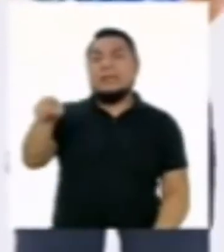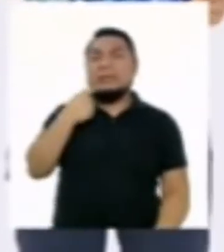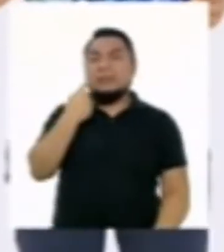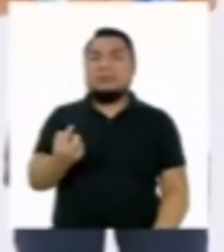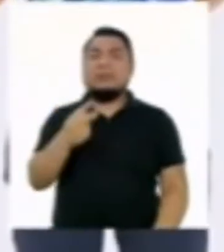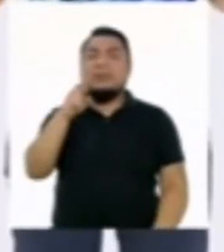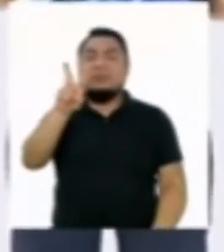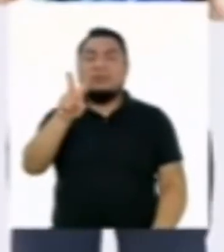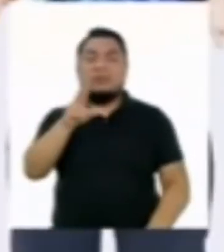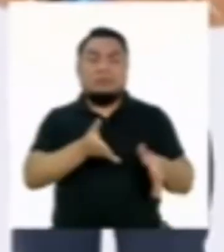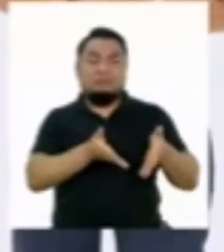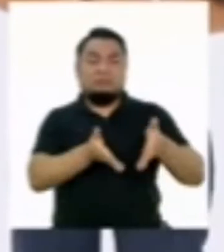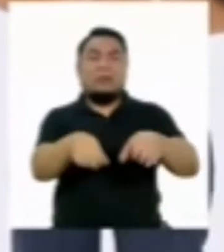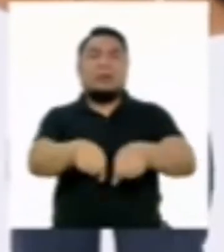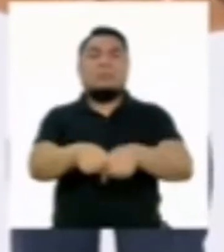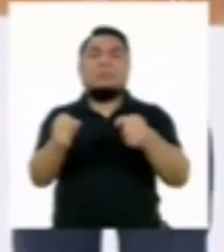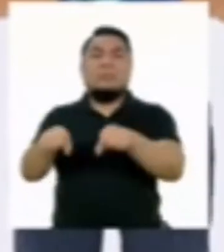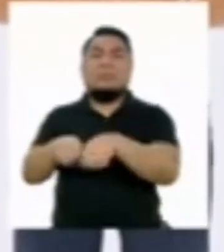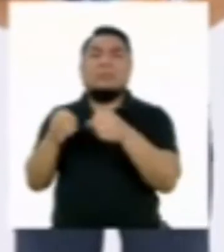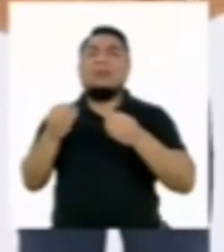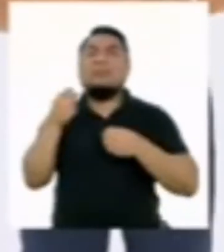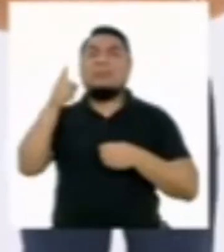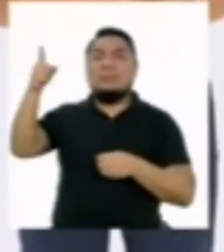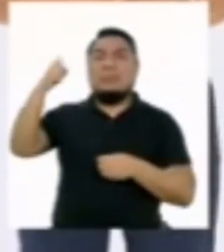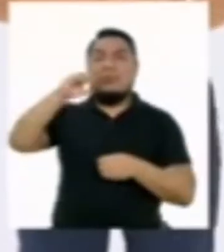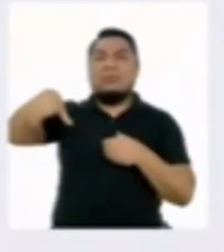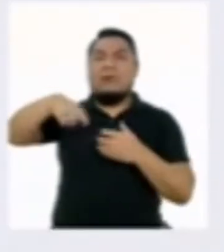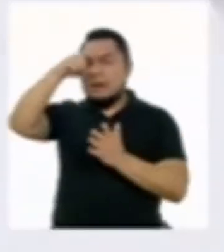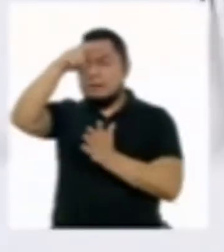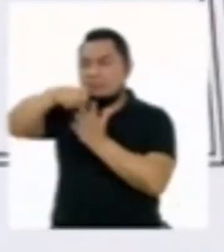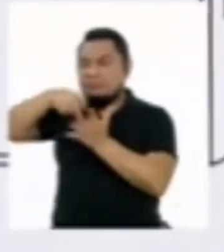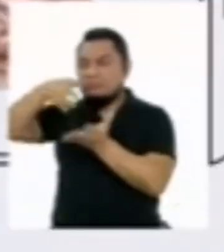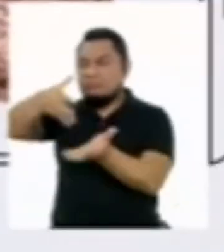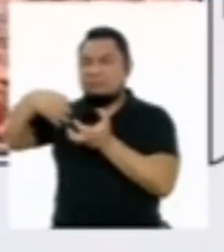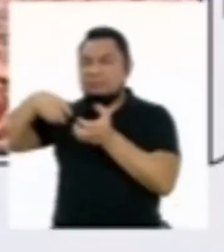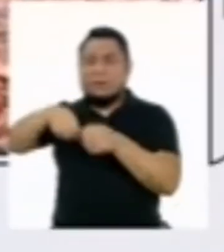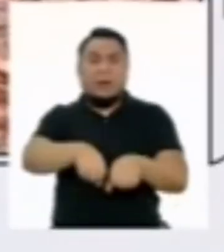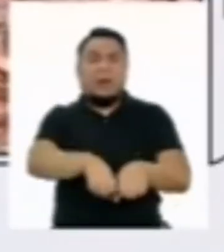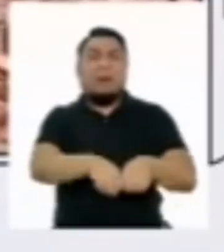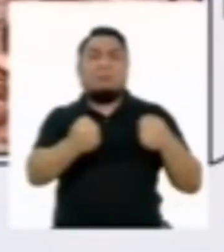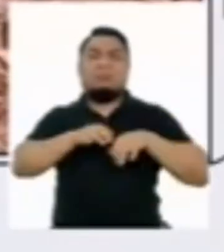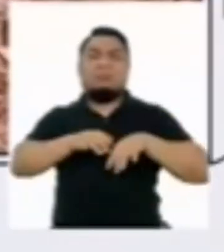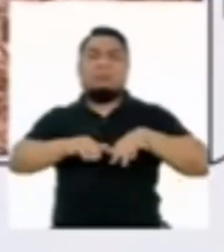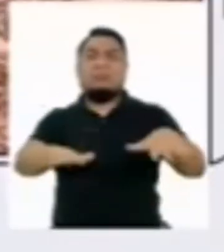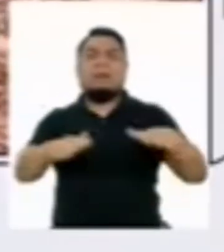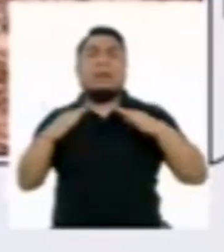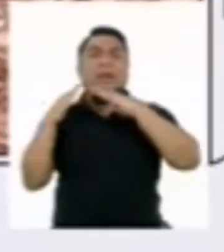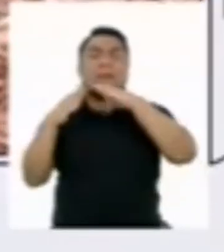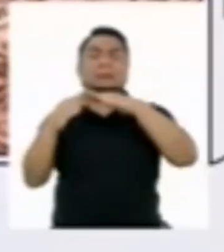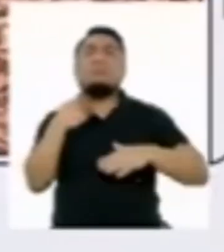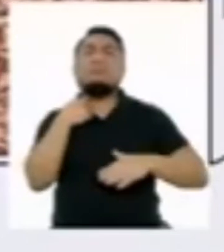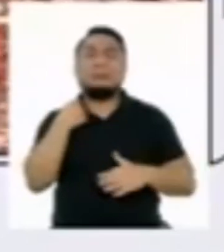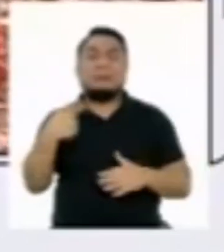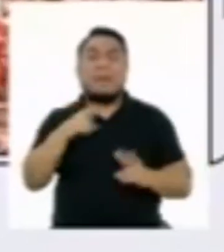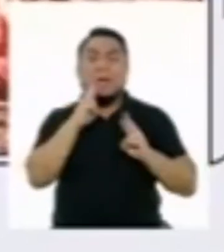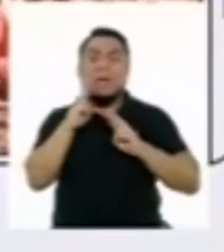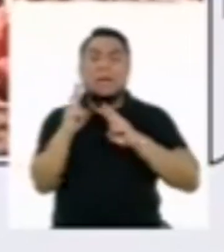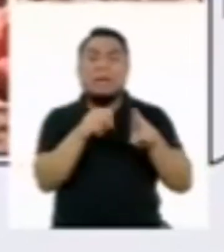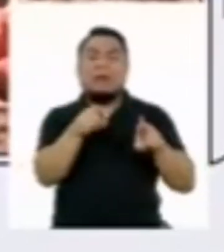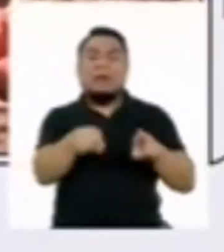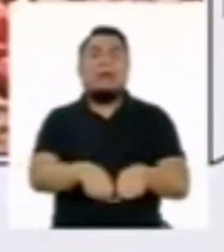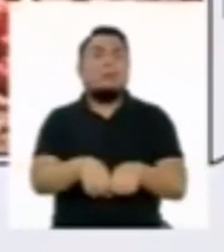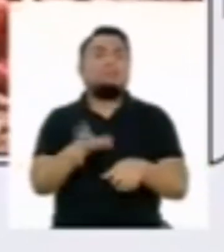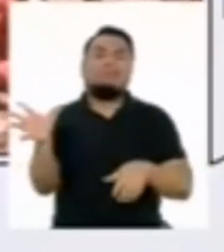rompieron dos represas con desechos producidos por la extracción del hierro. Esto dejó sin casa a muchas familias y contaminó el río 12,